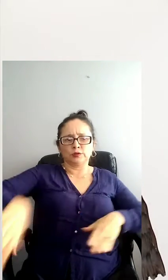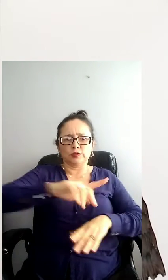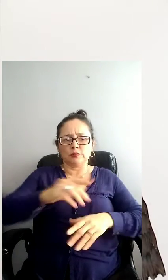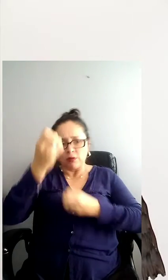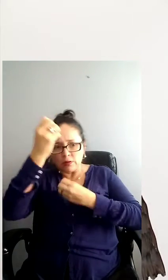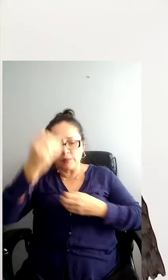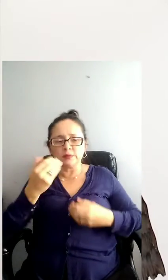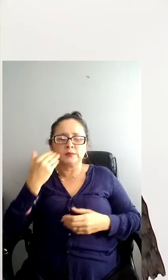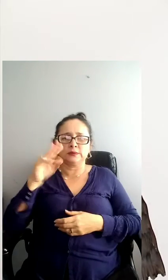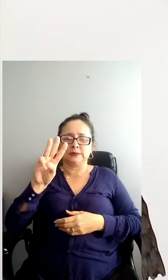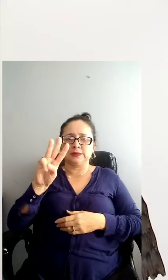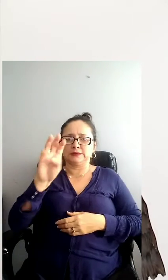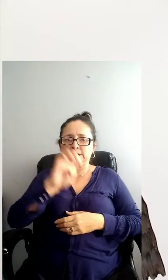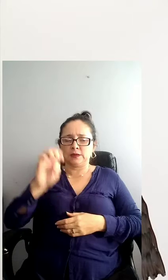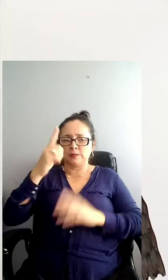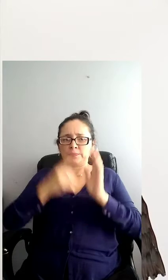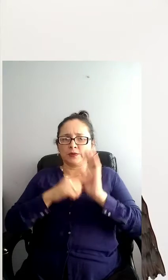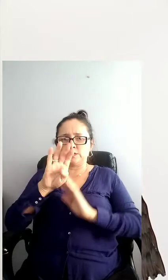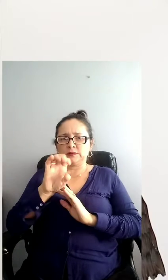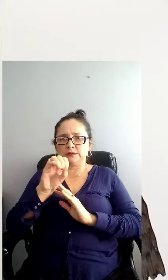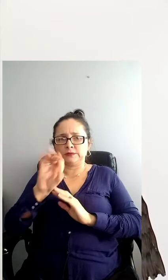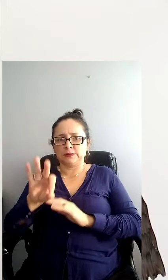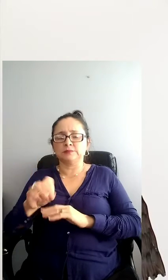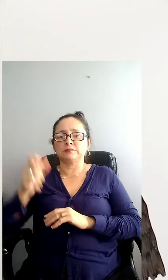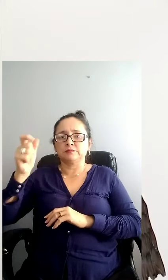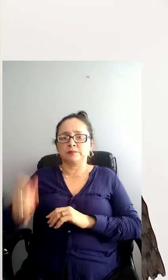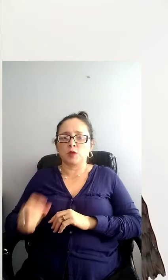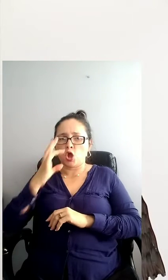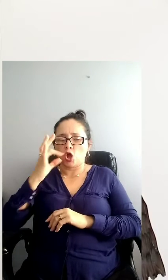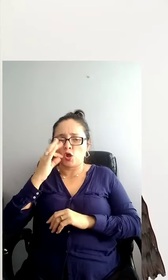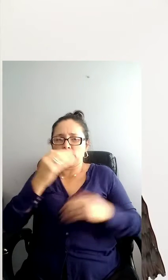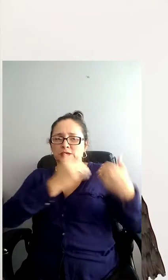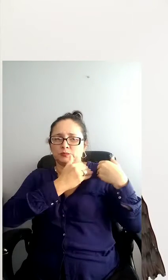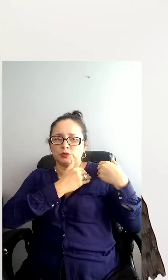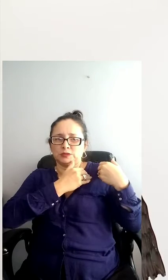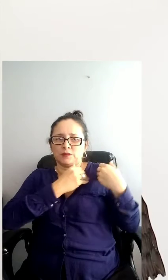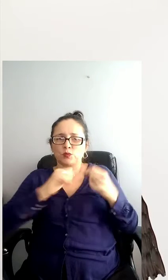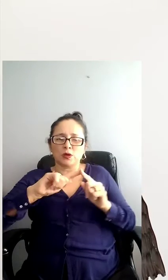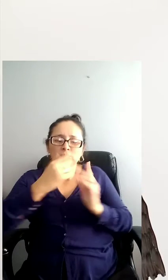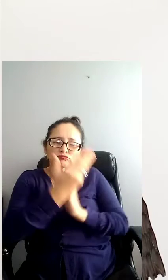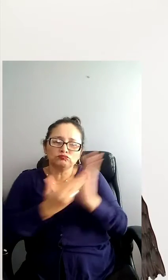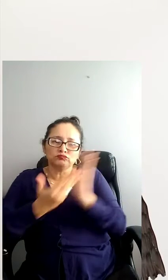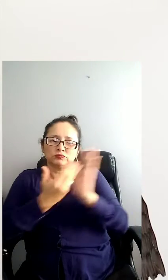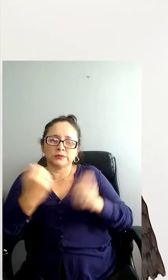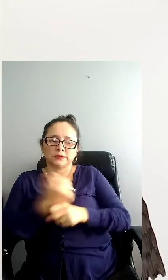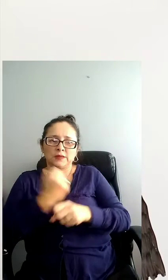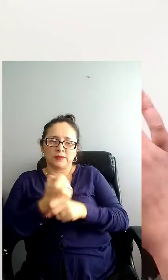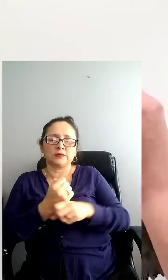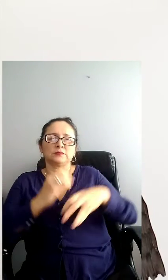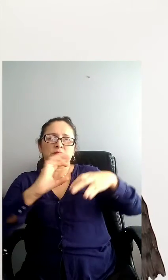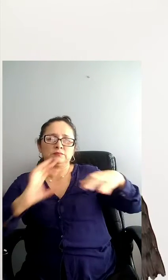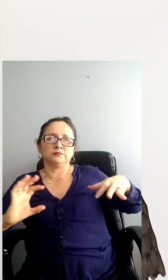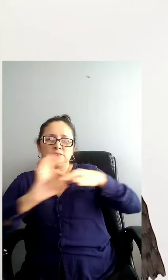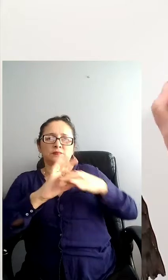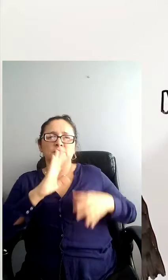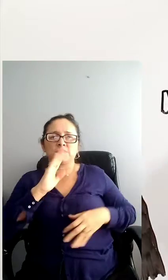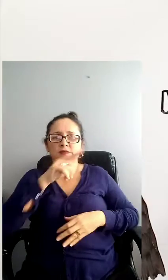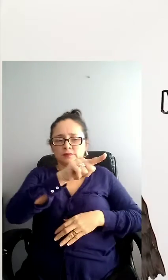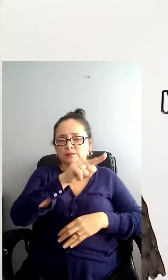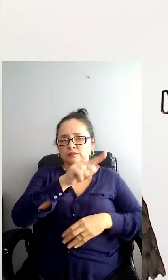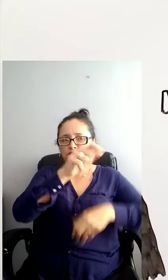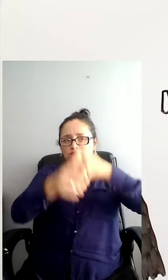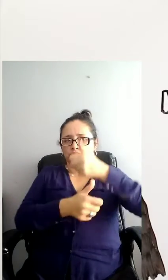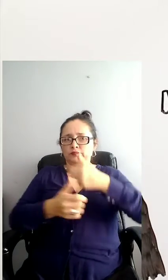llamado Partido Obrero Alemán, dirigido por Anton Drexler, de ideología nacionalista y de extrema derecha. Hitler no tardó en